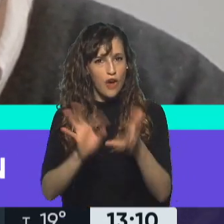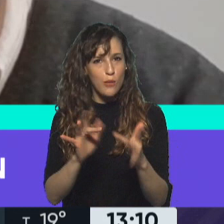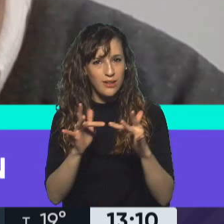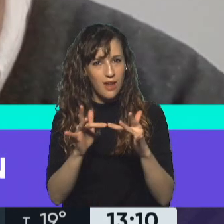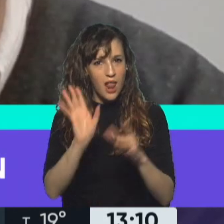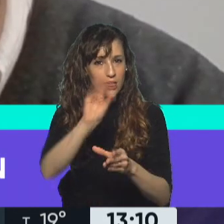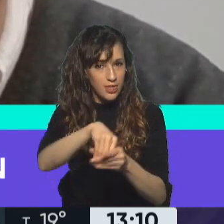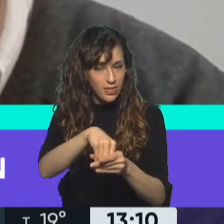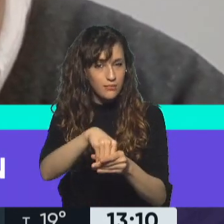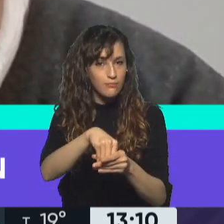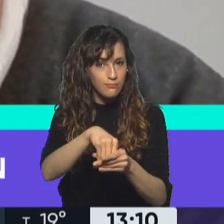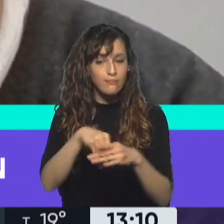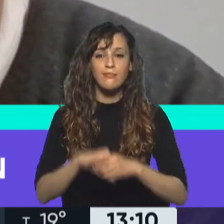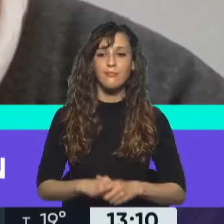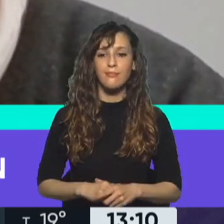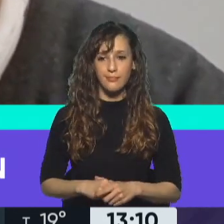tener algún tipo de dificultad.